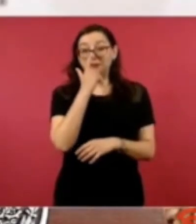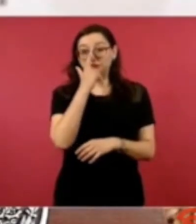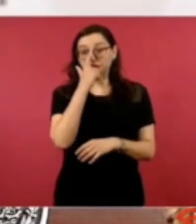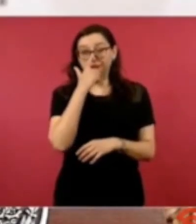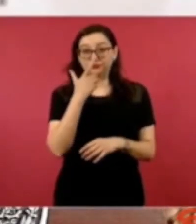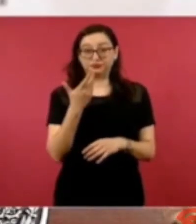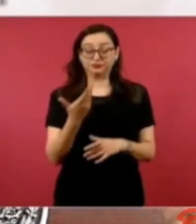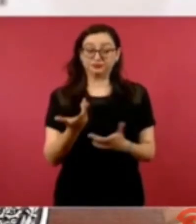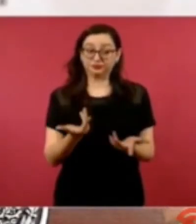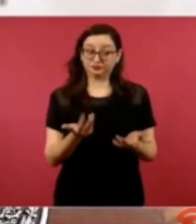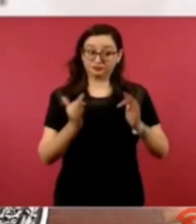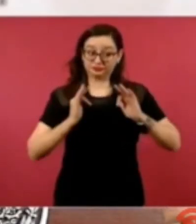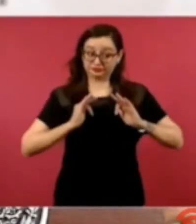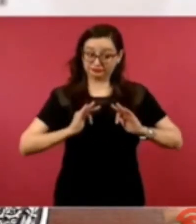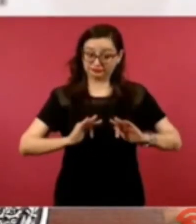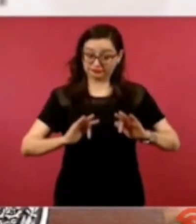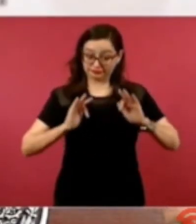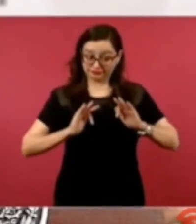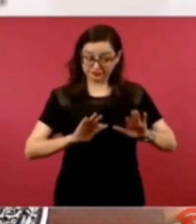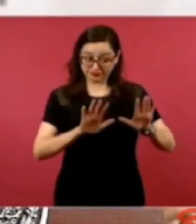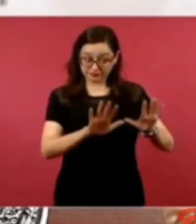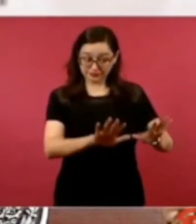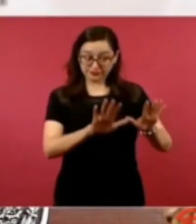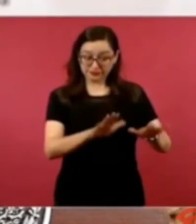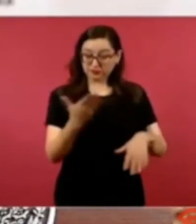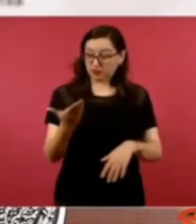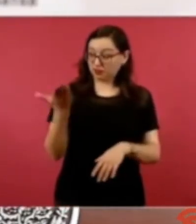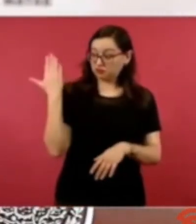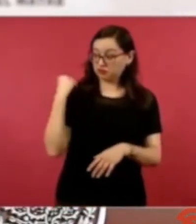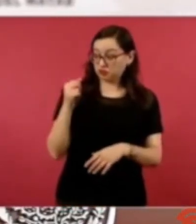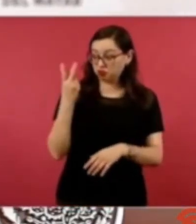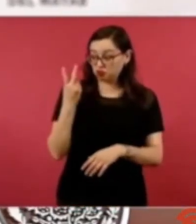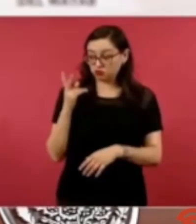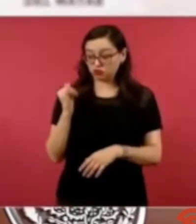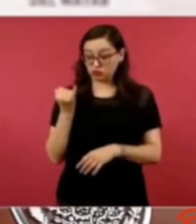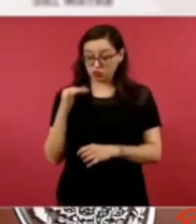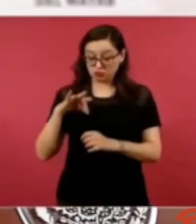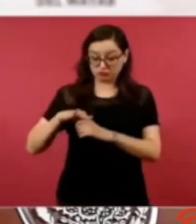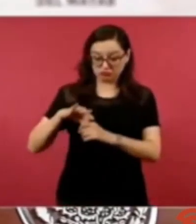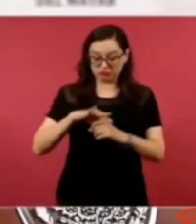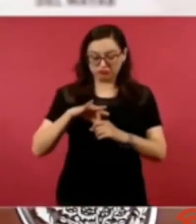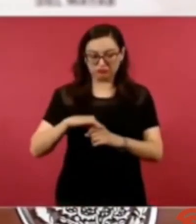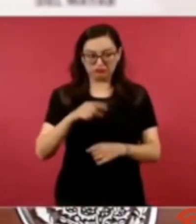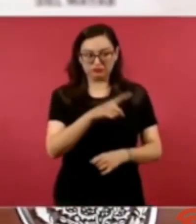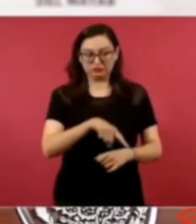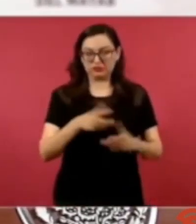porque no tuvieron resultados favorables